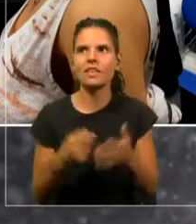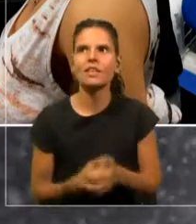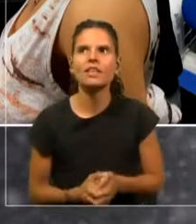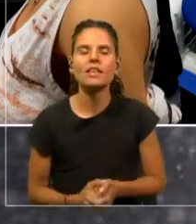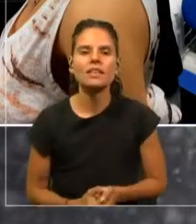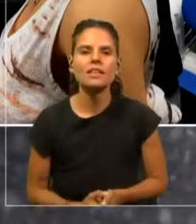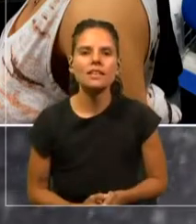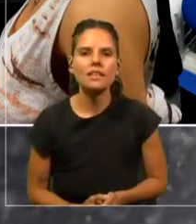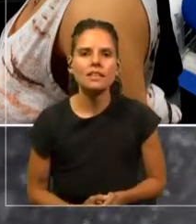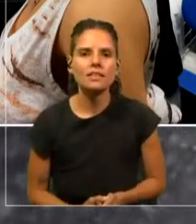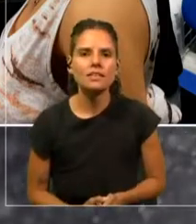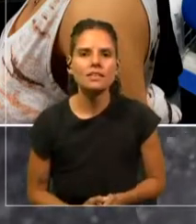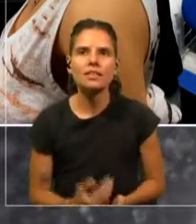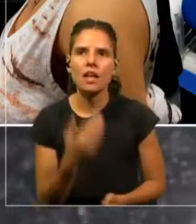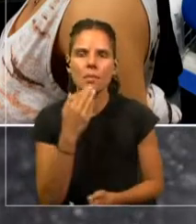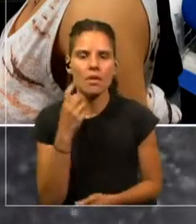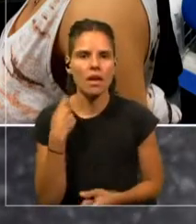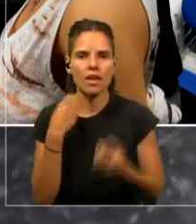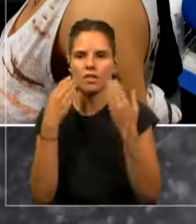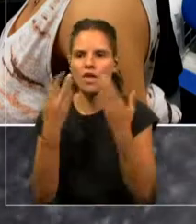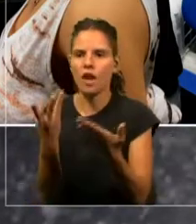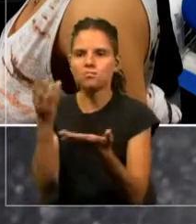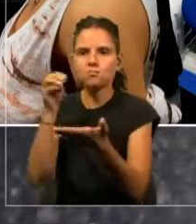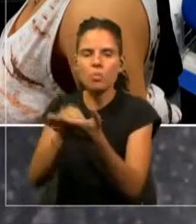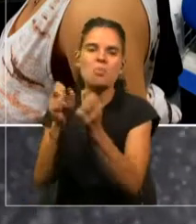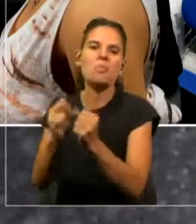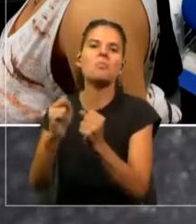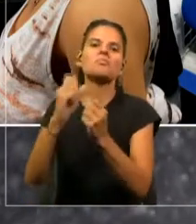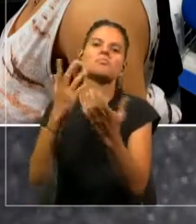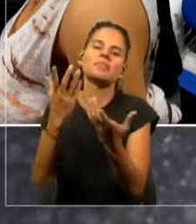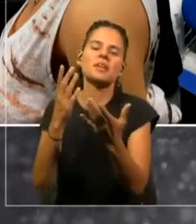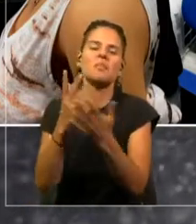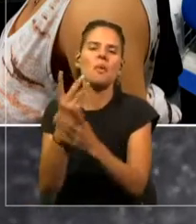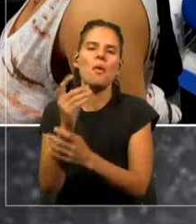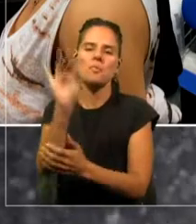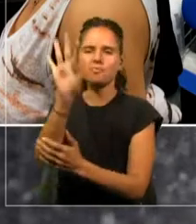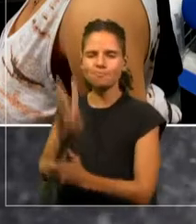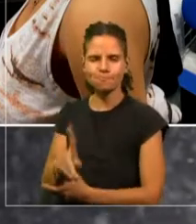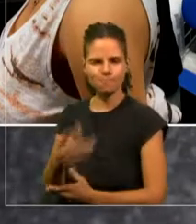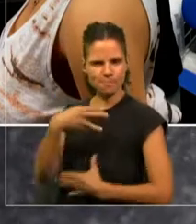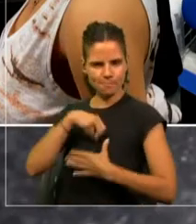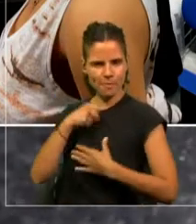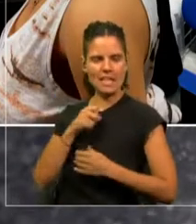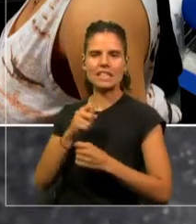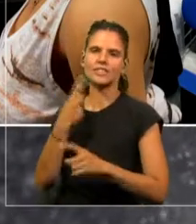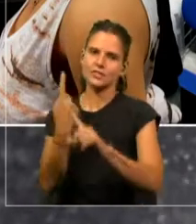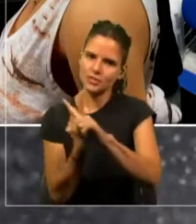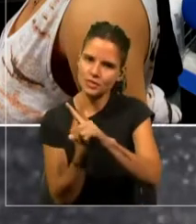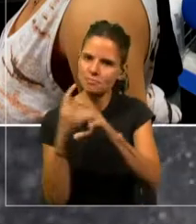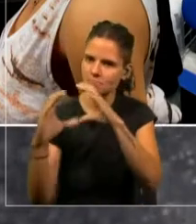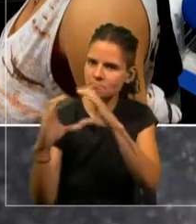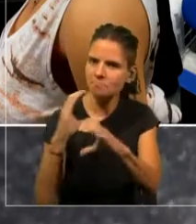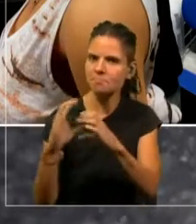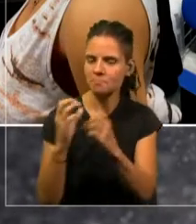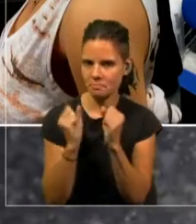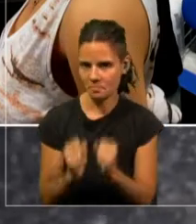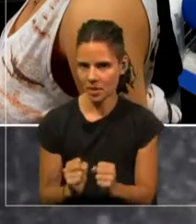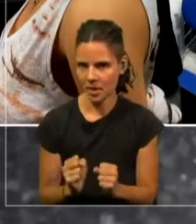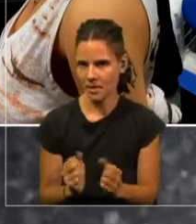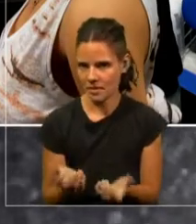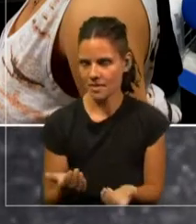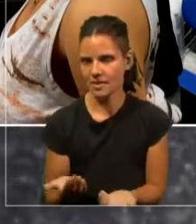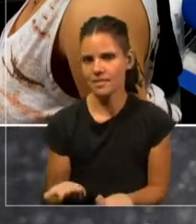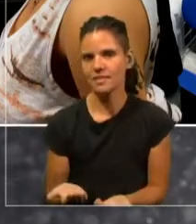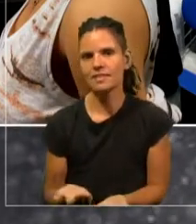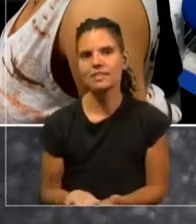capacidad de conversar y tener una personalidad. Y tú puedes tener esta